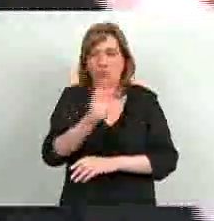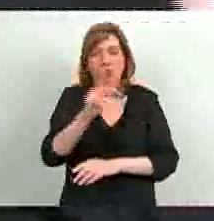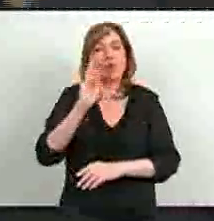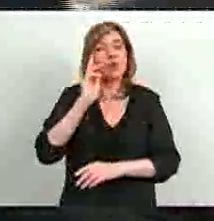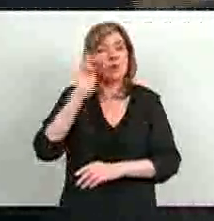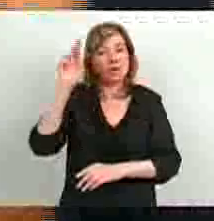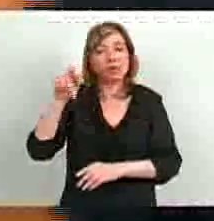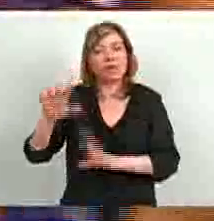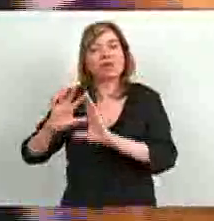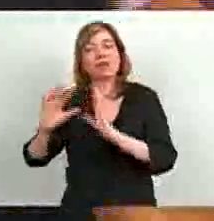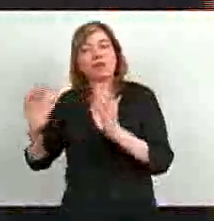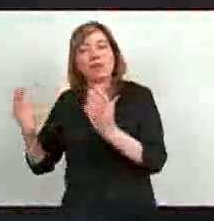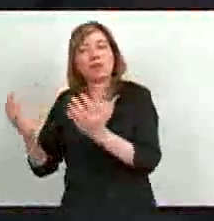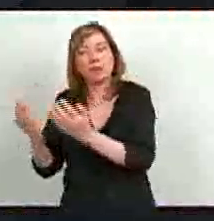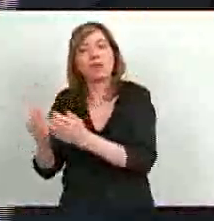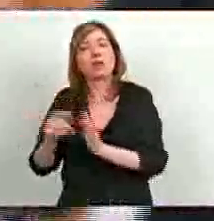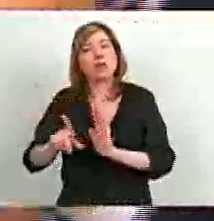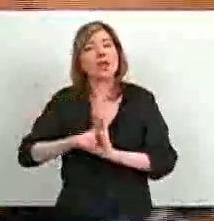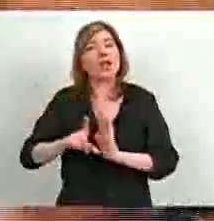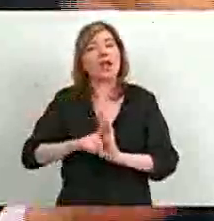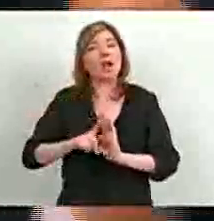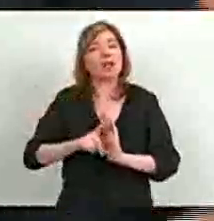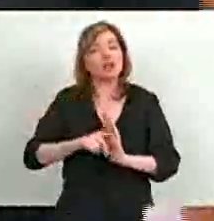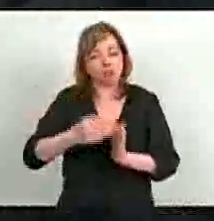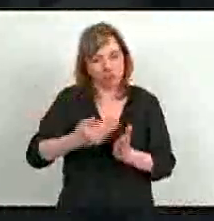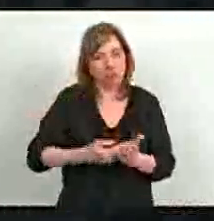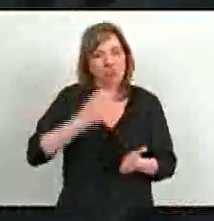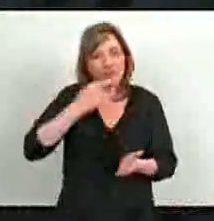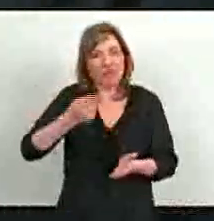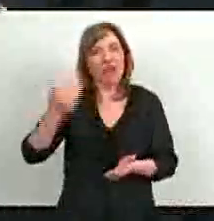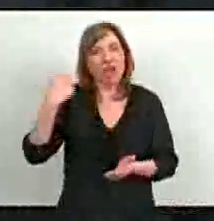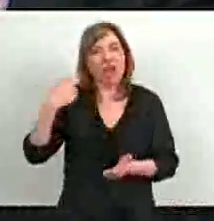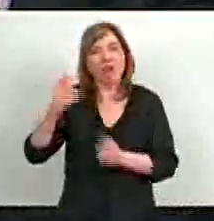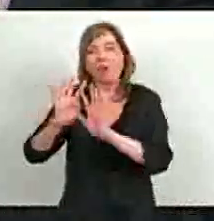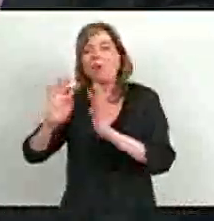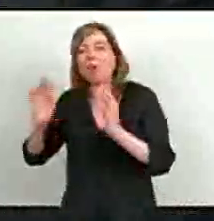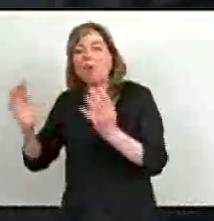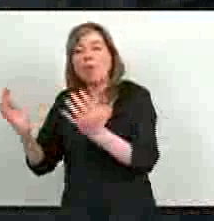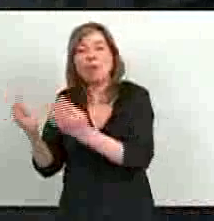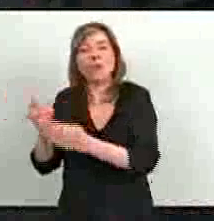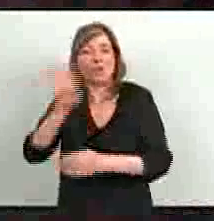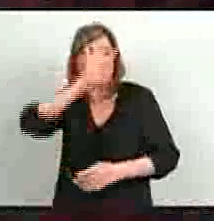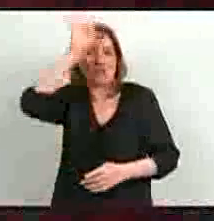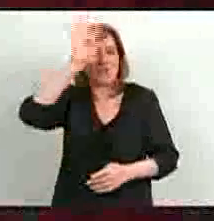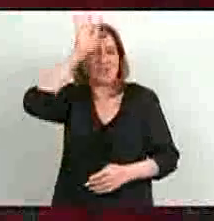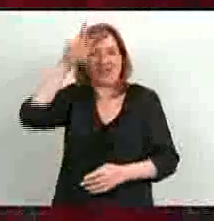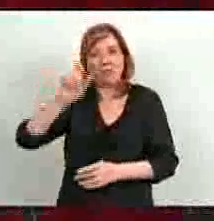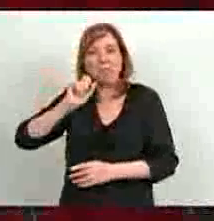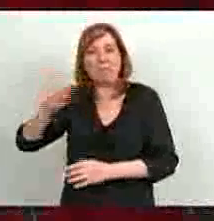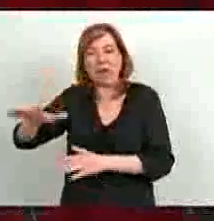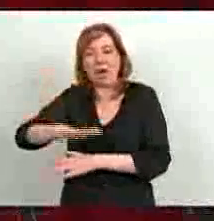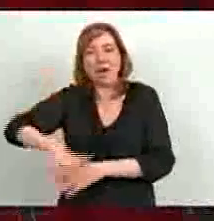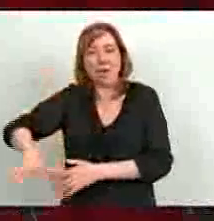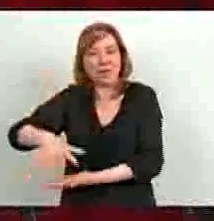verdadero sentido que el legislador constituyente le quiso dar a la comunidad originaria,